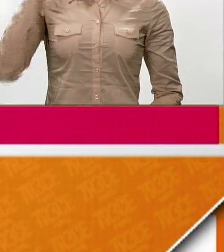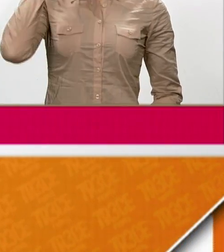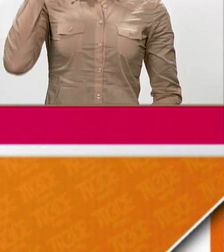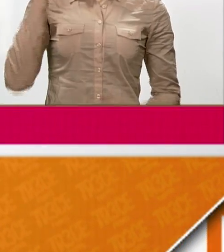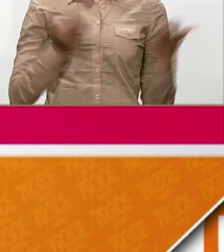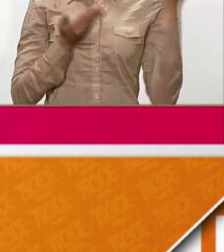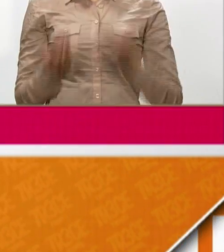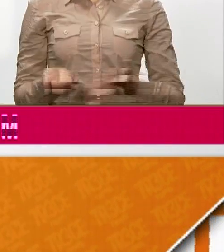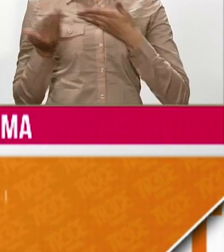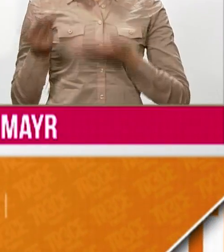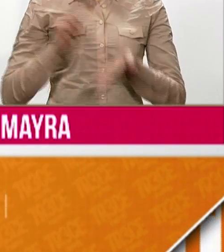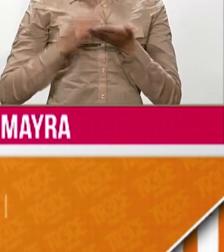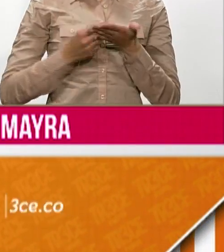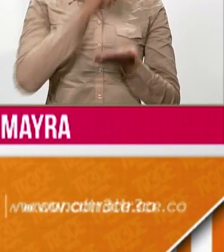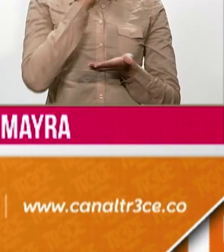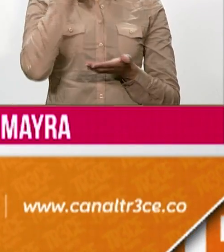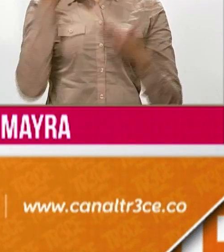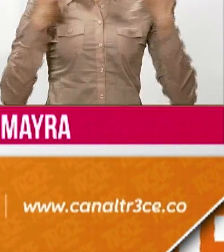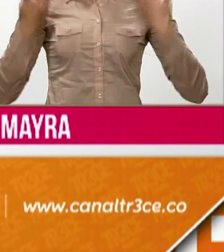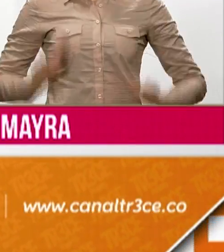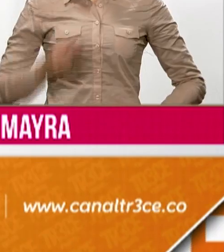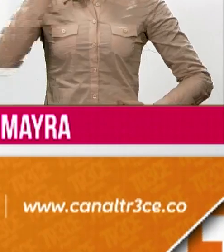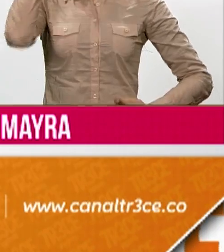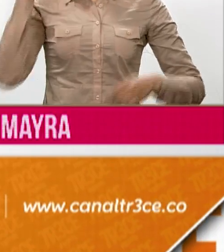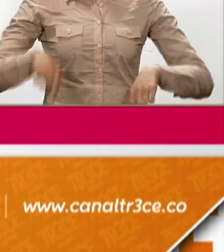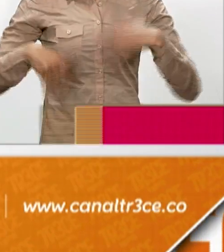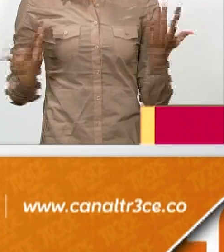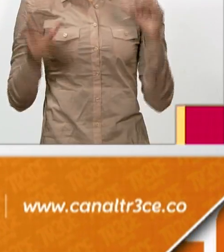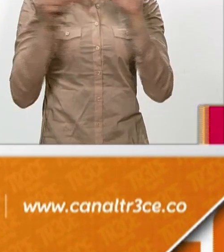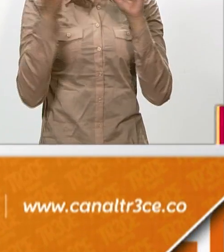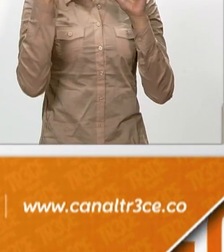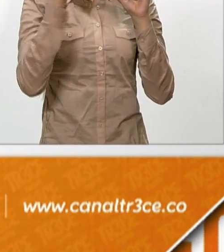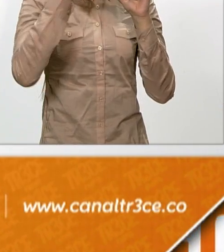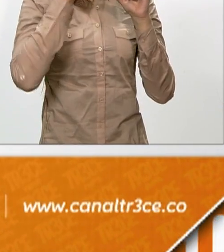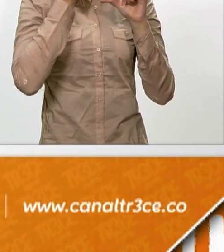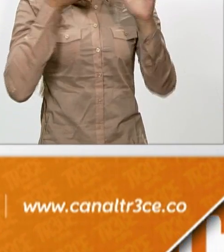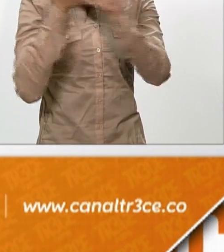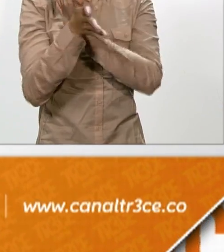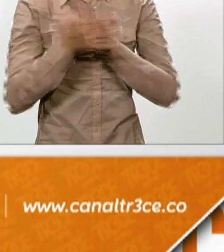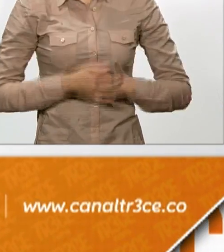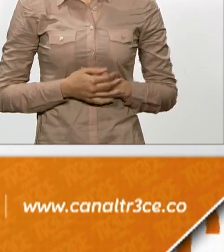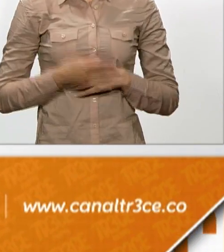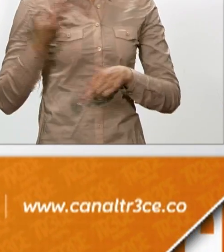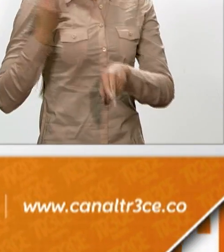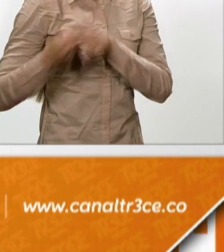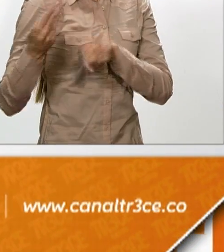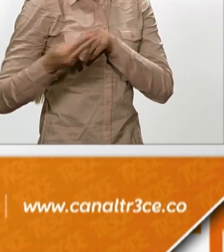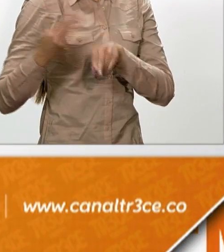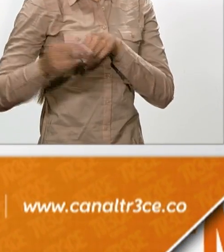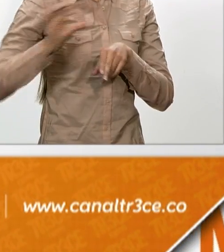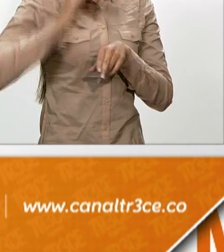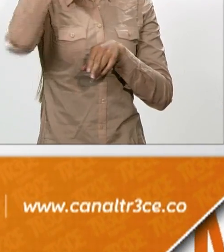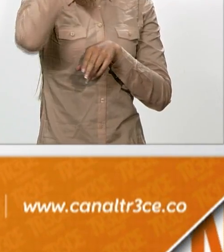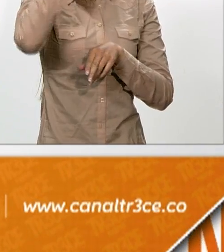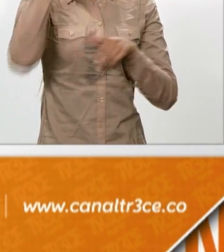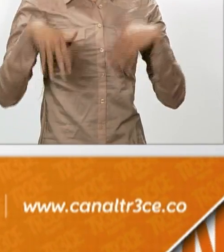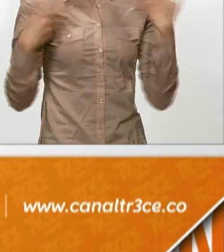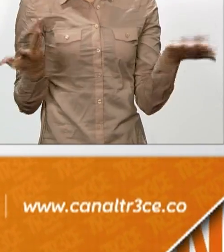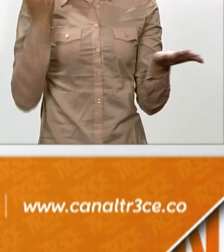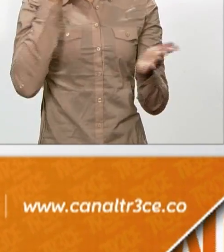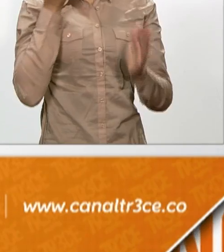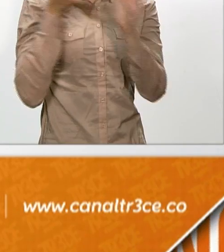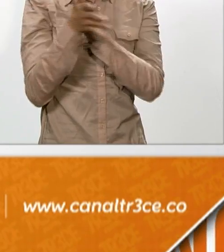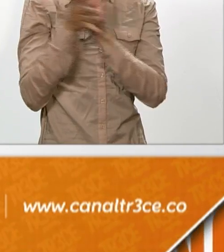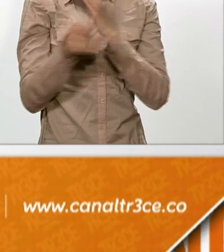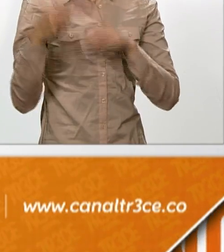Hola, bienvenidos. Ella es Mayra, yo soy López. Y estas las noticias en 13 News. Se acerca el fin de semana. Y esta es la